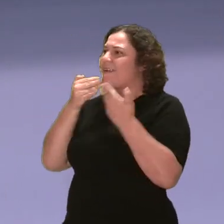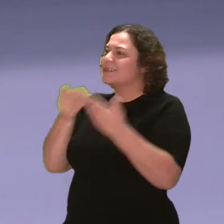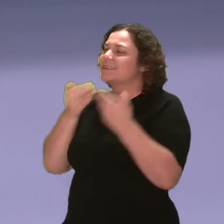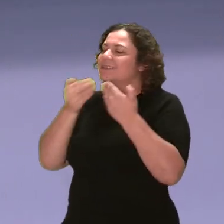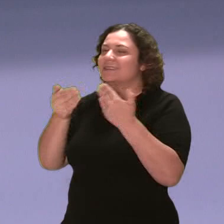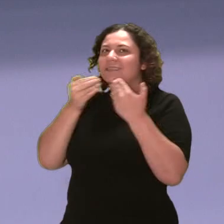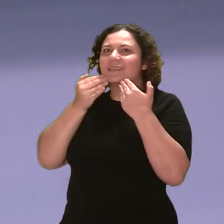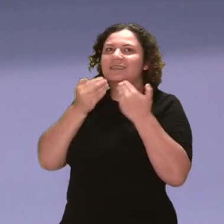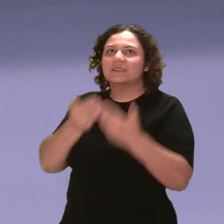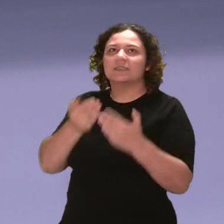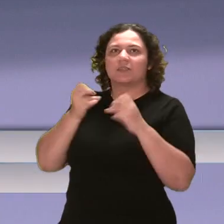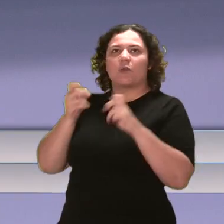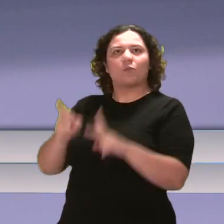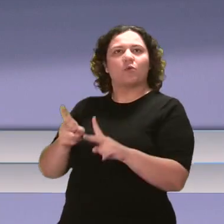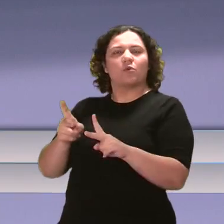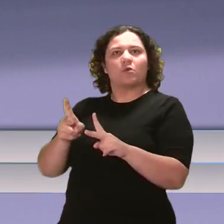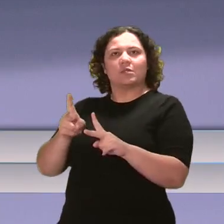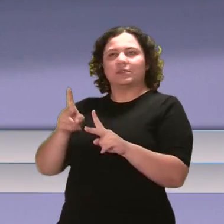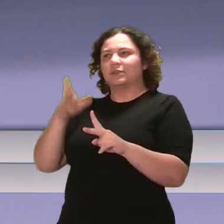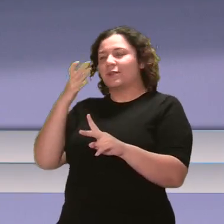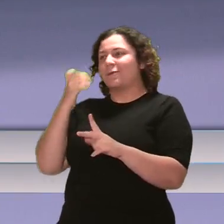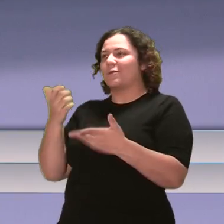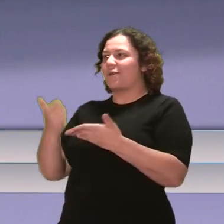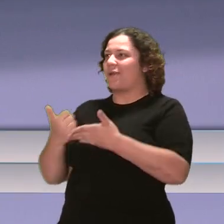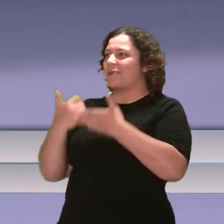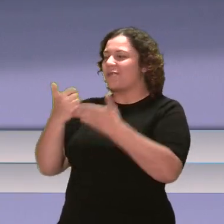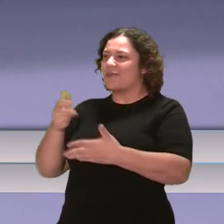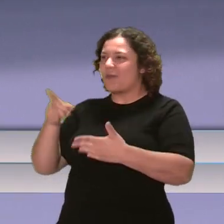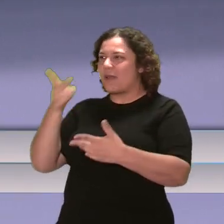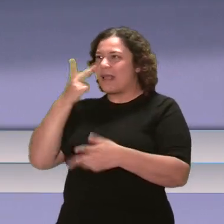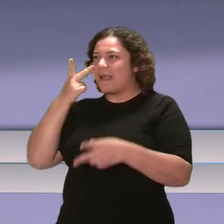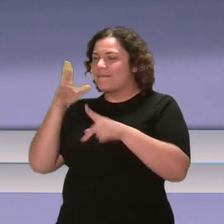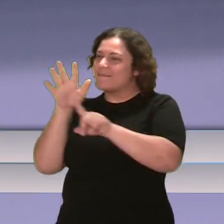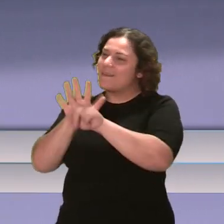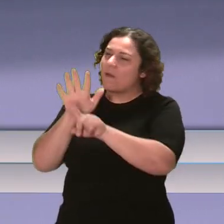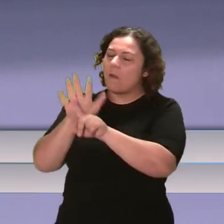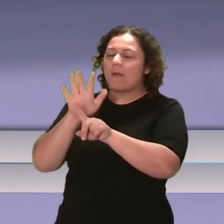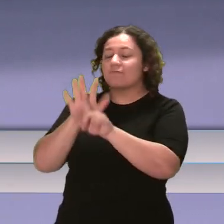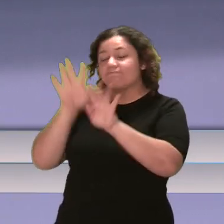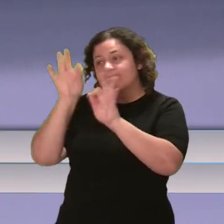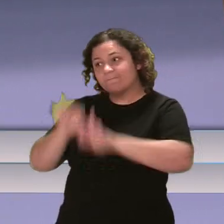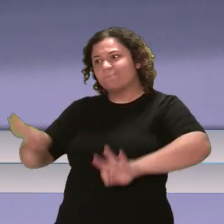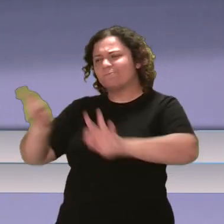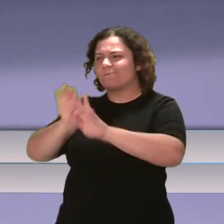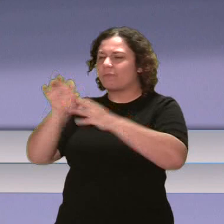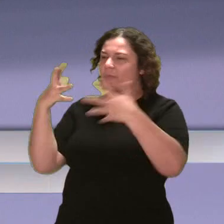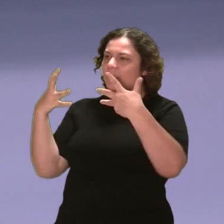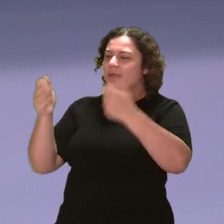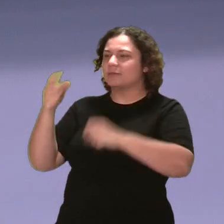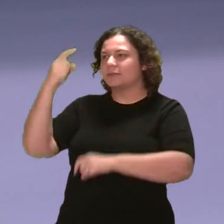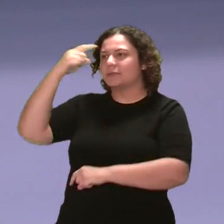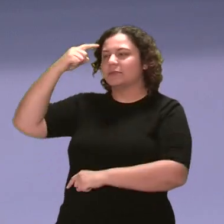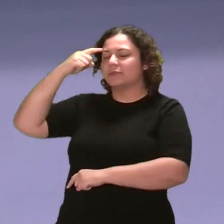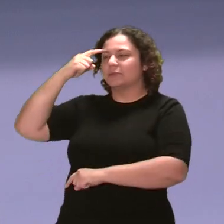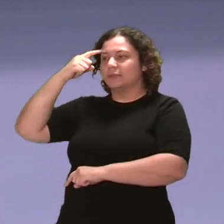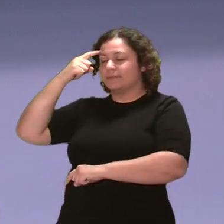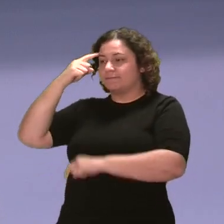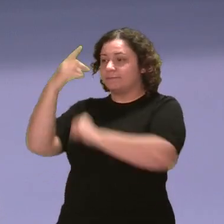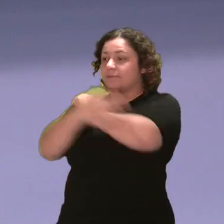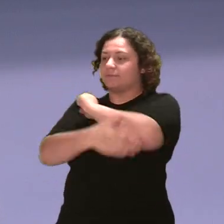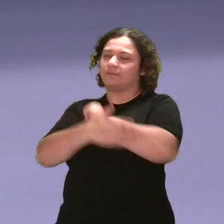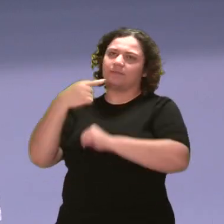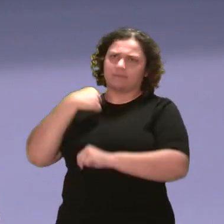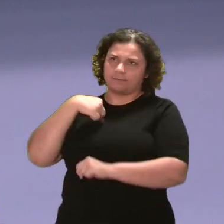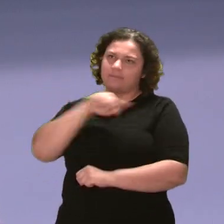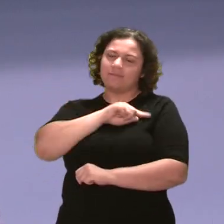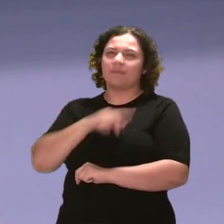oportunidad porque esto nos permite verla, visibilizar la importancia de lo que es la salud mental en nuestro país. Hoy un poquito